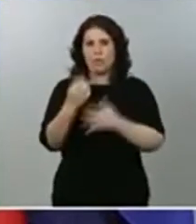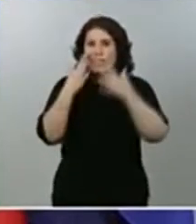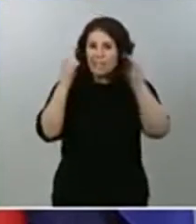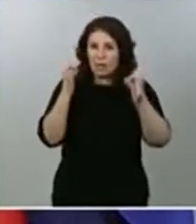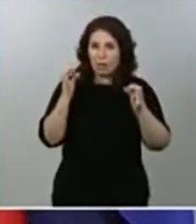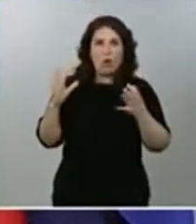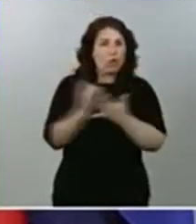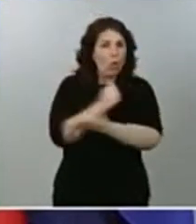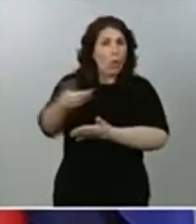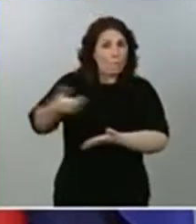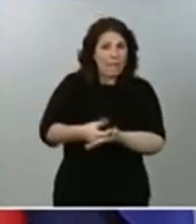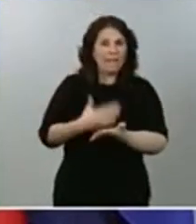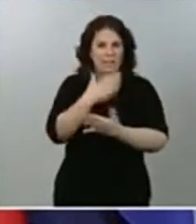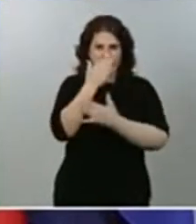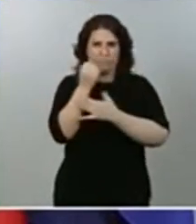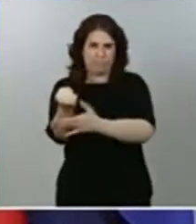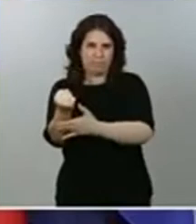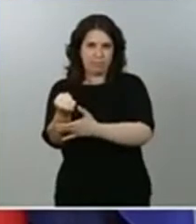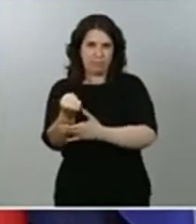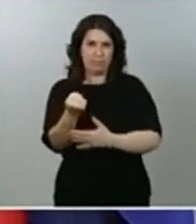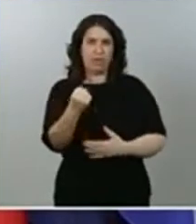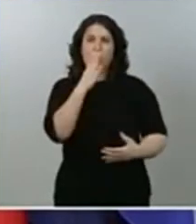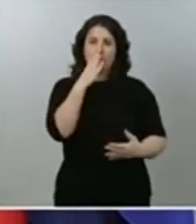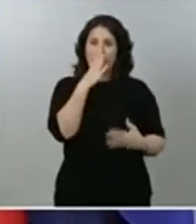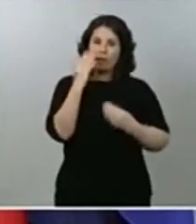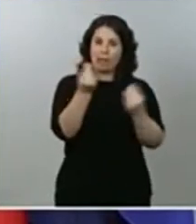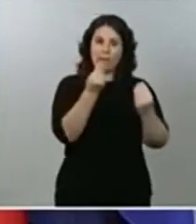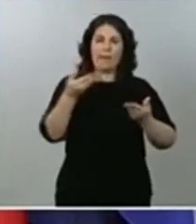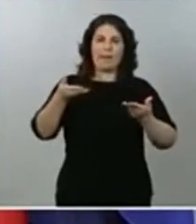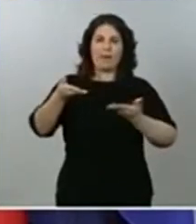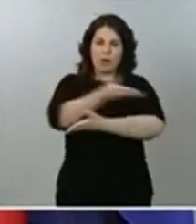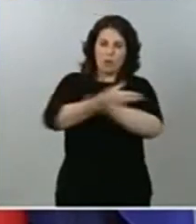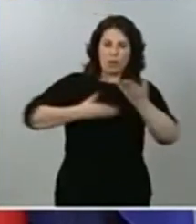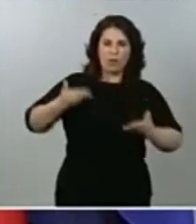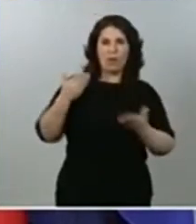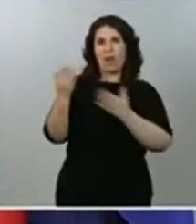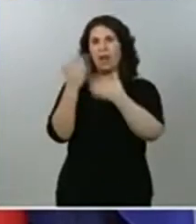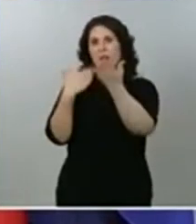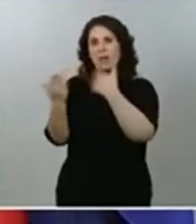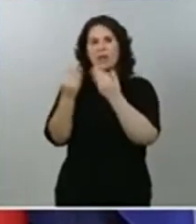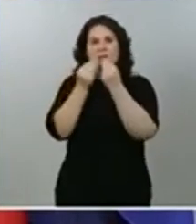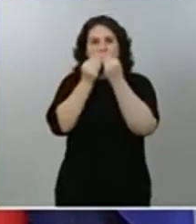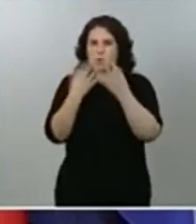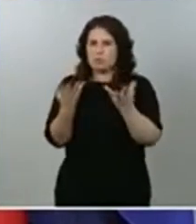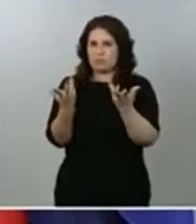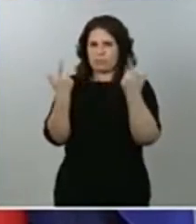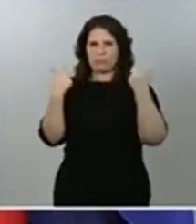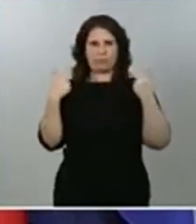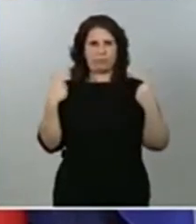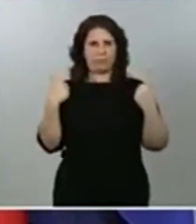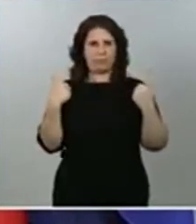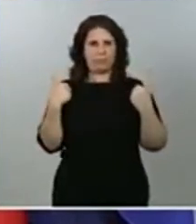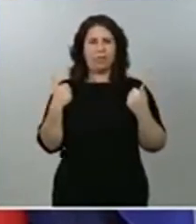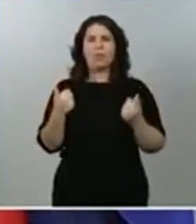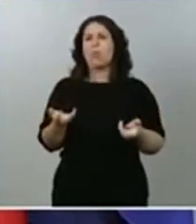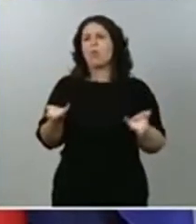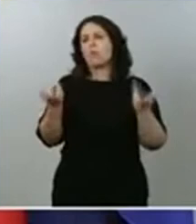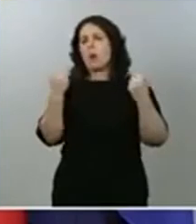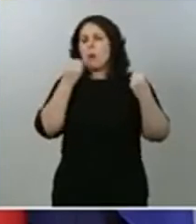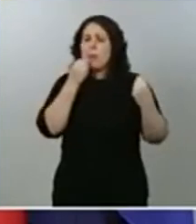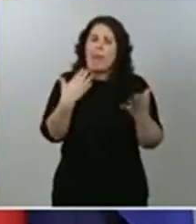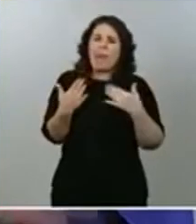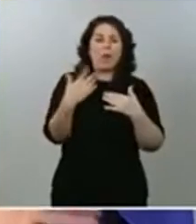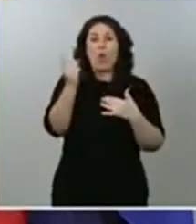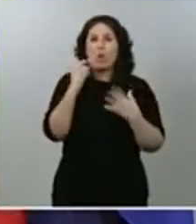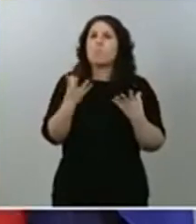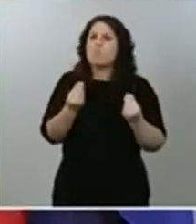Y yo le he de decir que el clima de colaboración y la relación es muy fluida. No fluida, muy fluida. Como no puede ser de otra